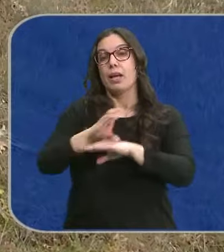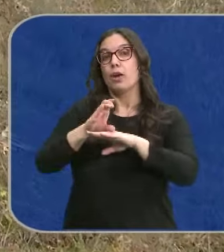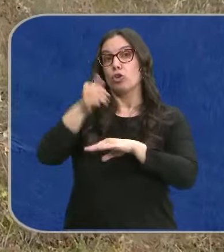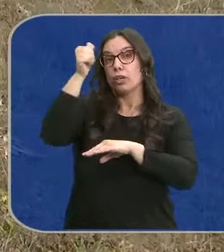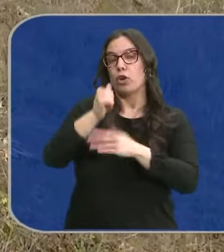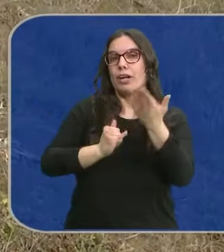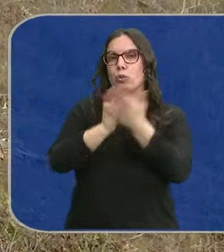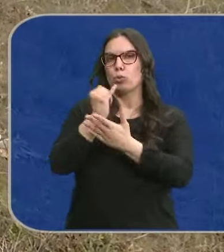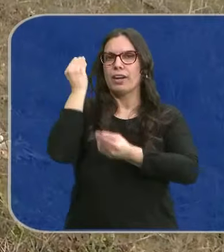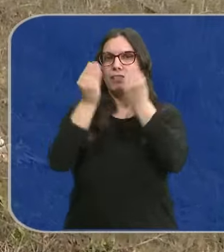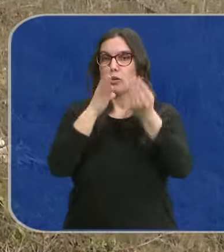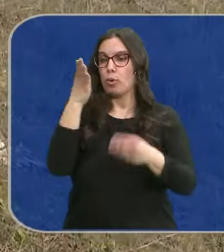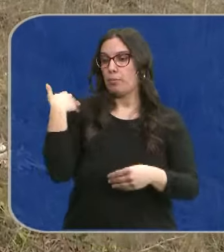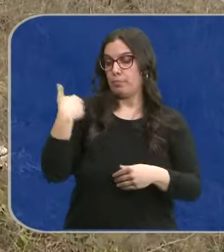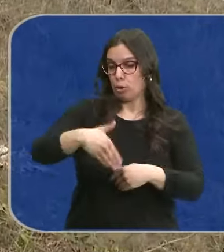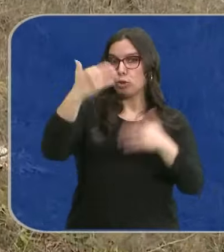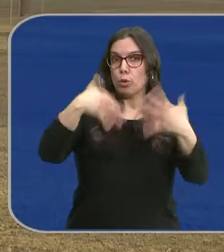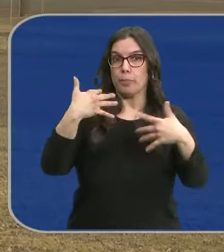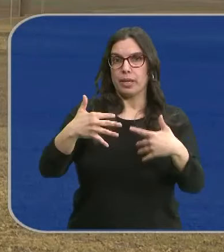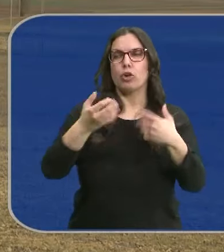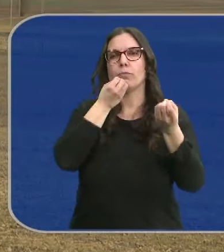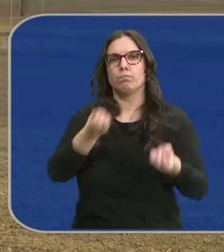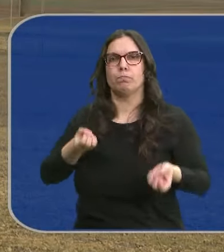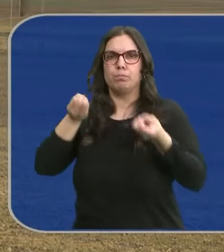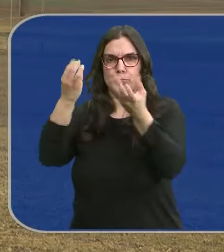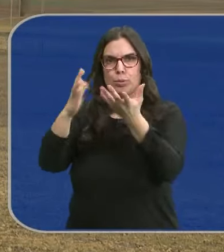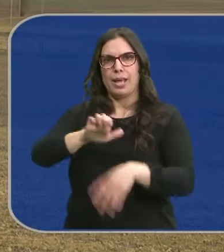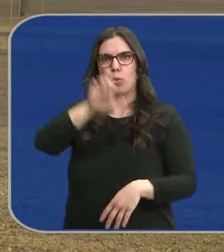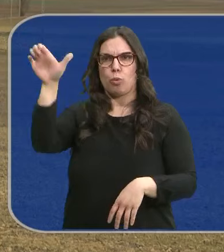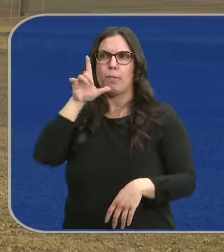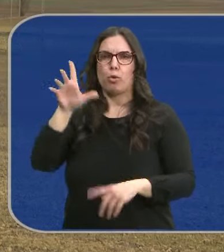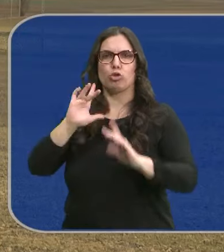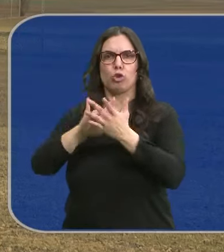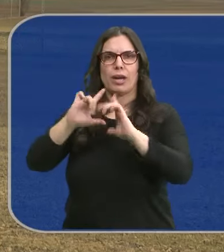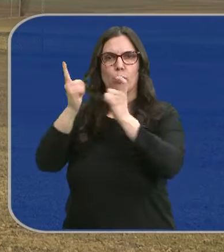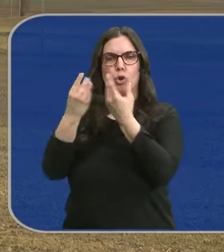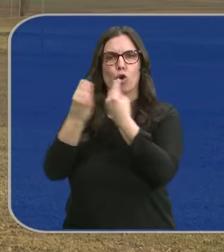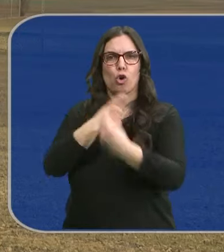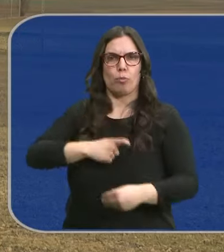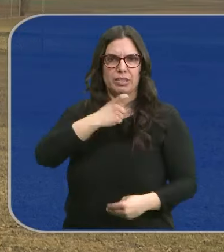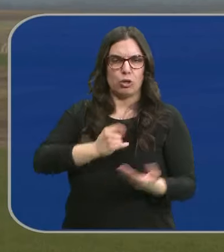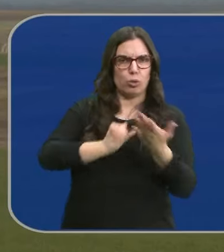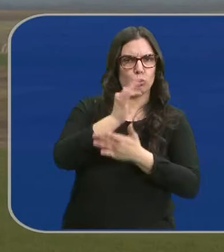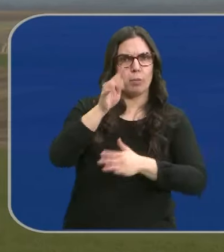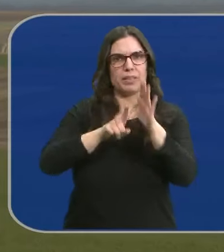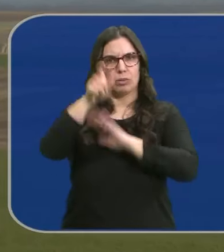sobre las peticiones que el miércoles lanzará a Europa en su encuentro con el comisario de Agricultura y Desarrollo Rural.